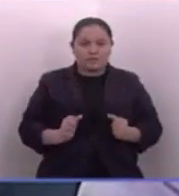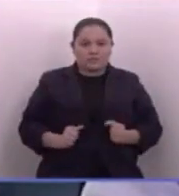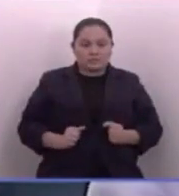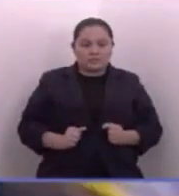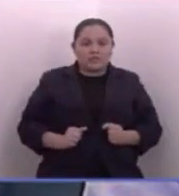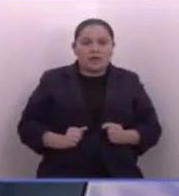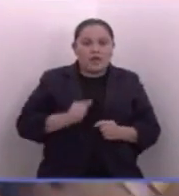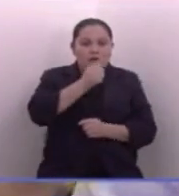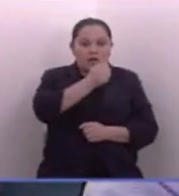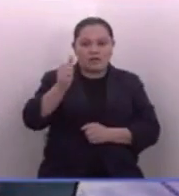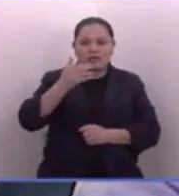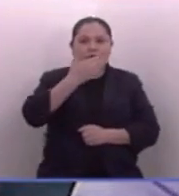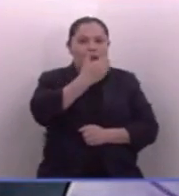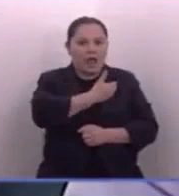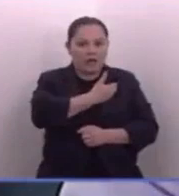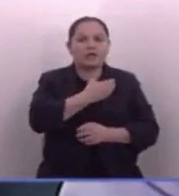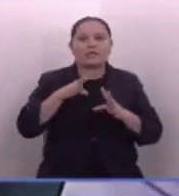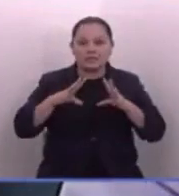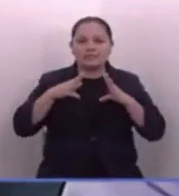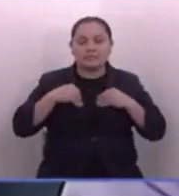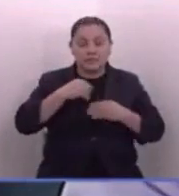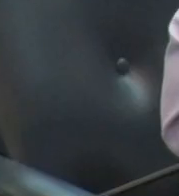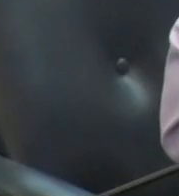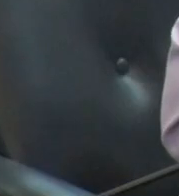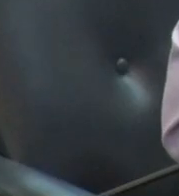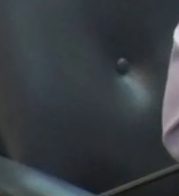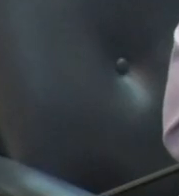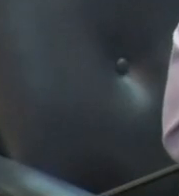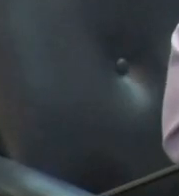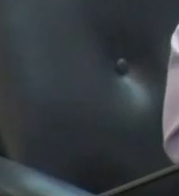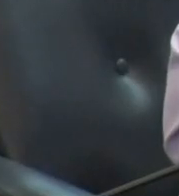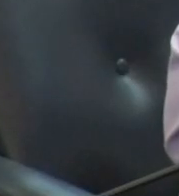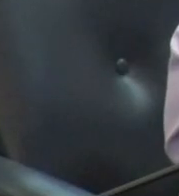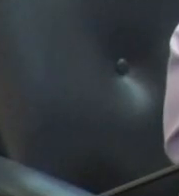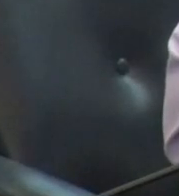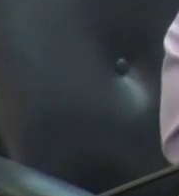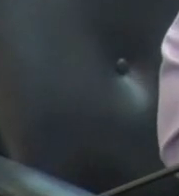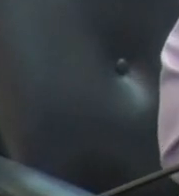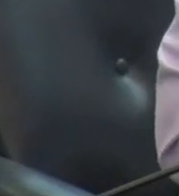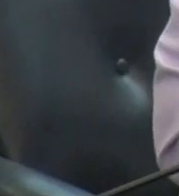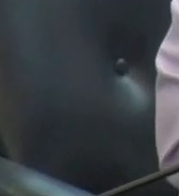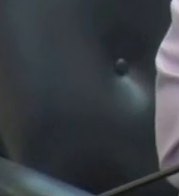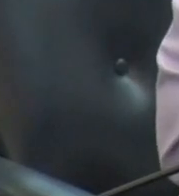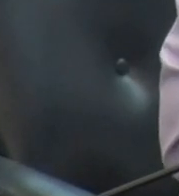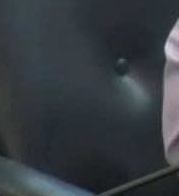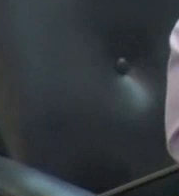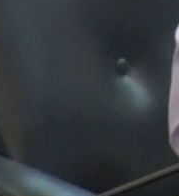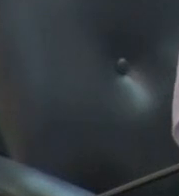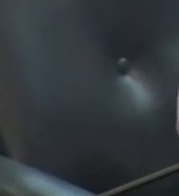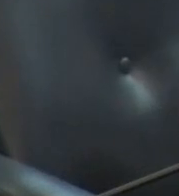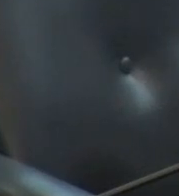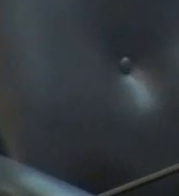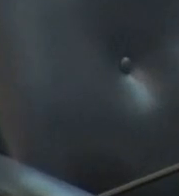cada quien no es de culpas, es de responsabilidades. Hubieron tiempos en El Salvador, y estamos regresando a esos